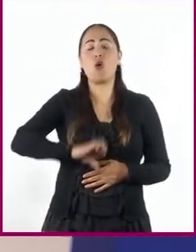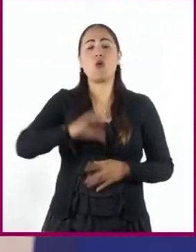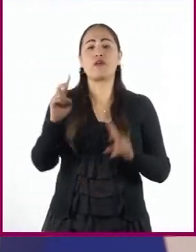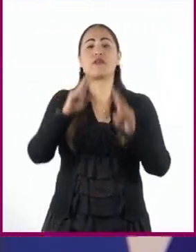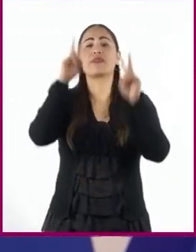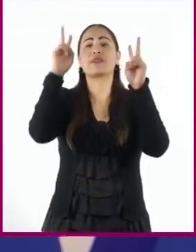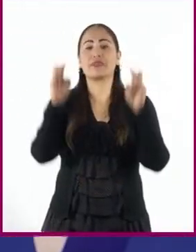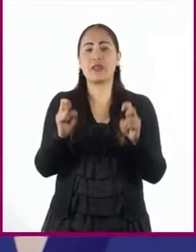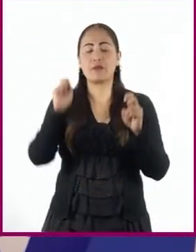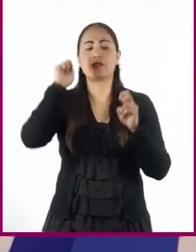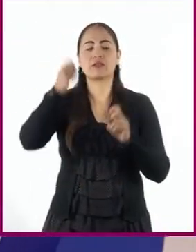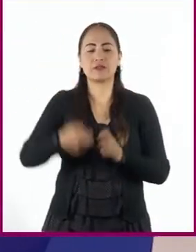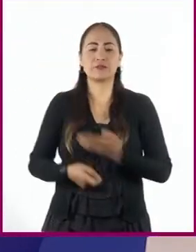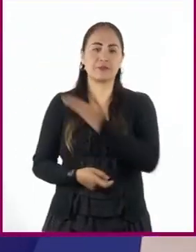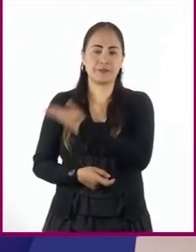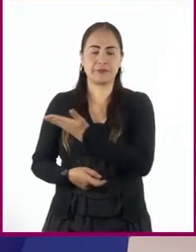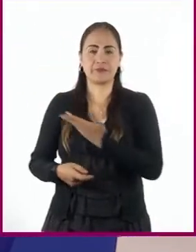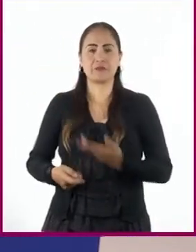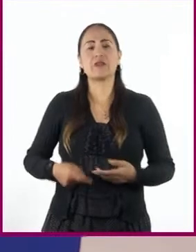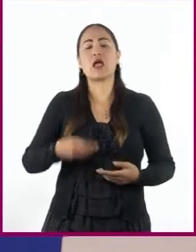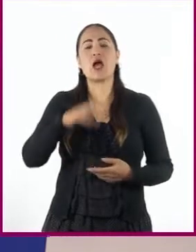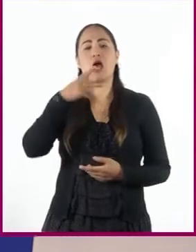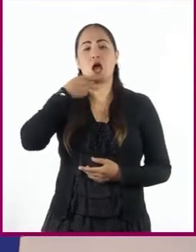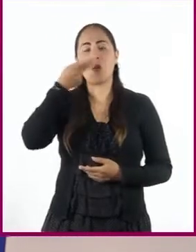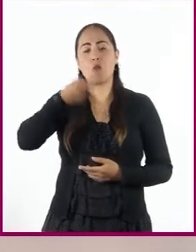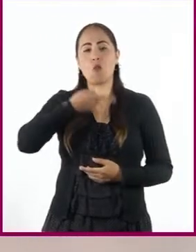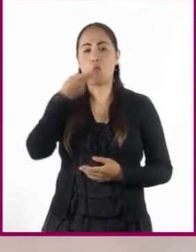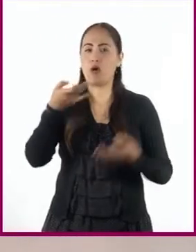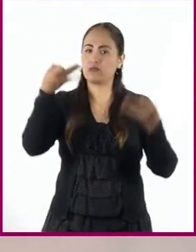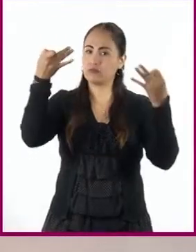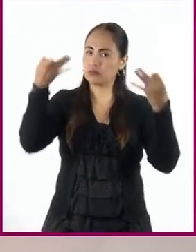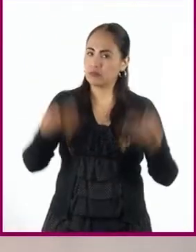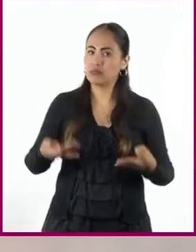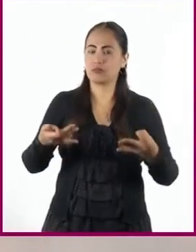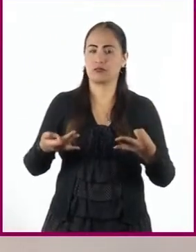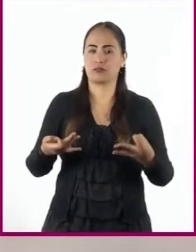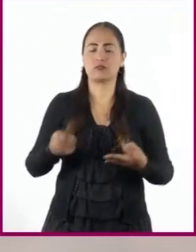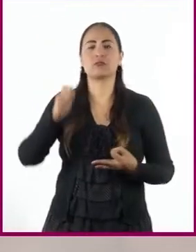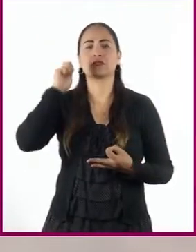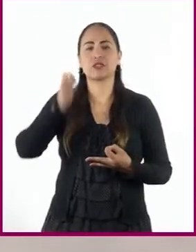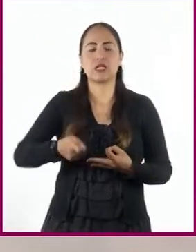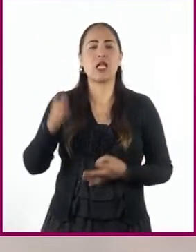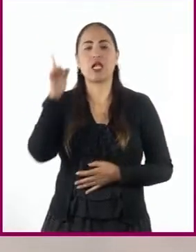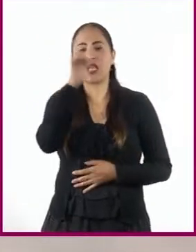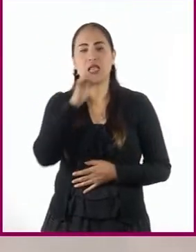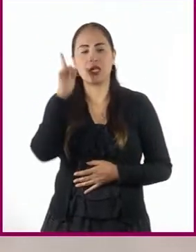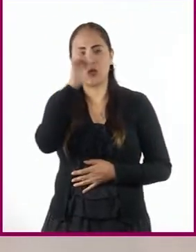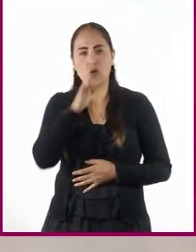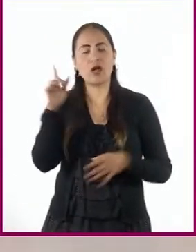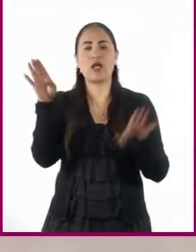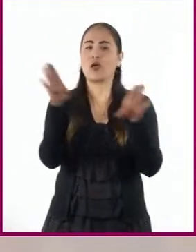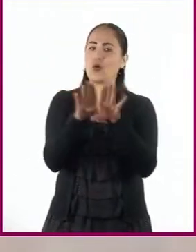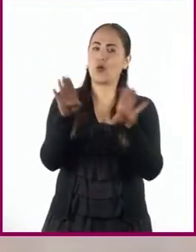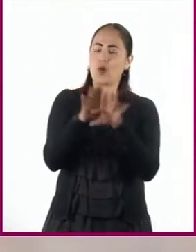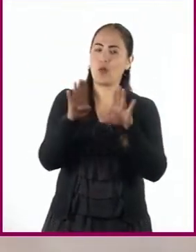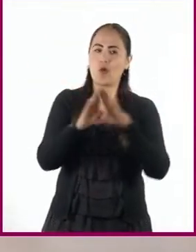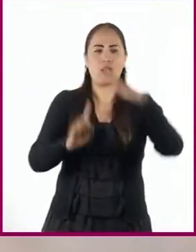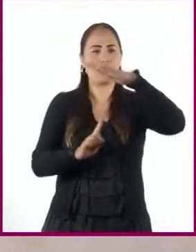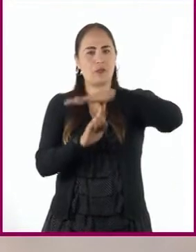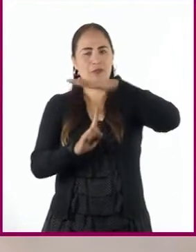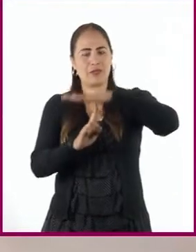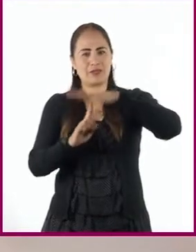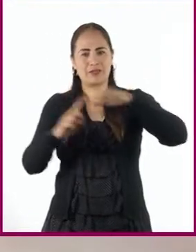sobre para hablar con propiedad. Con esto nos referimos a revisar el uso del lenguaje formal en mesas redondas.